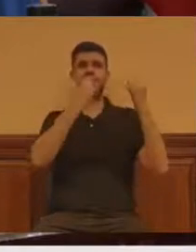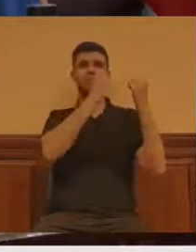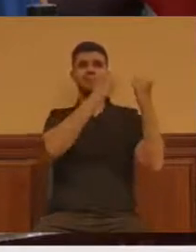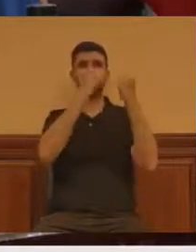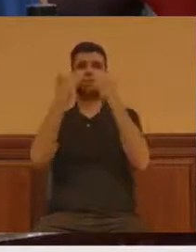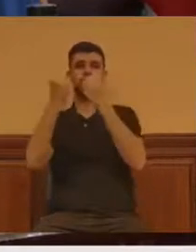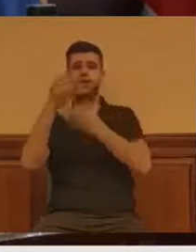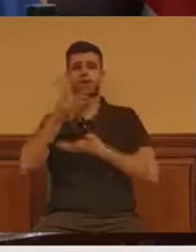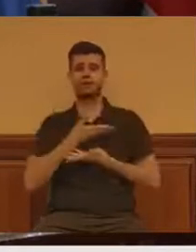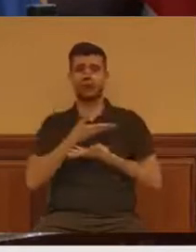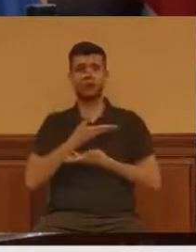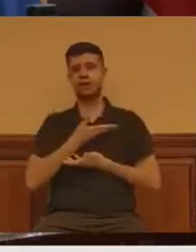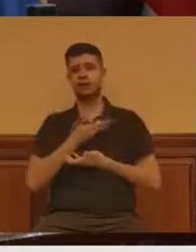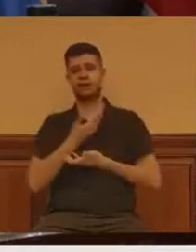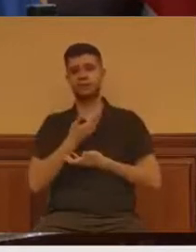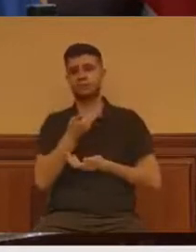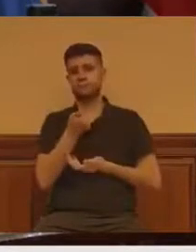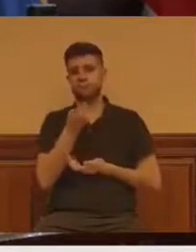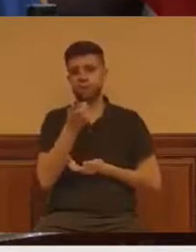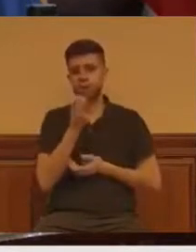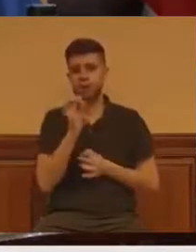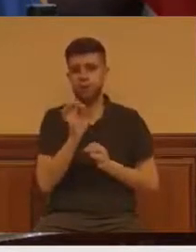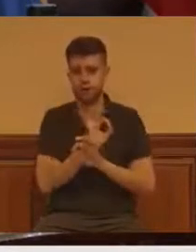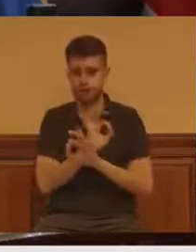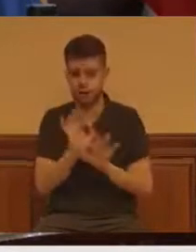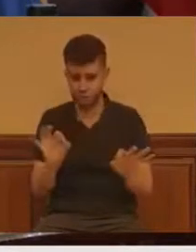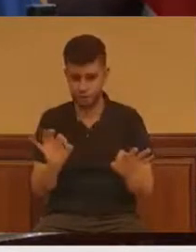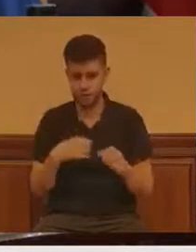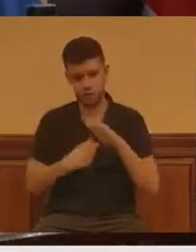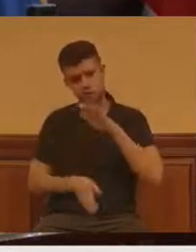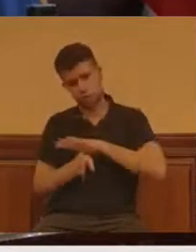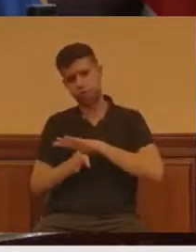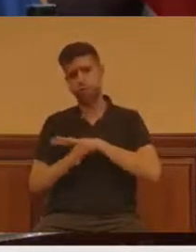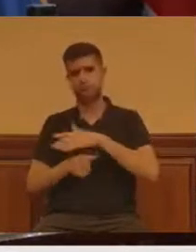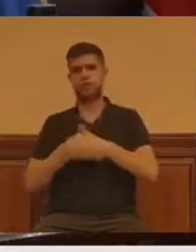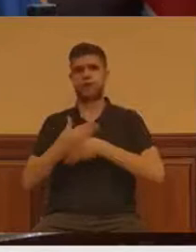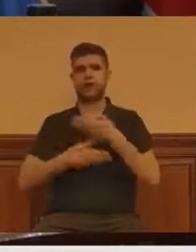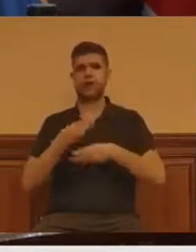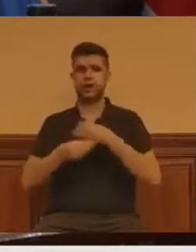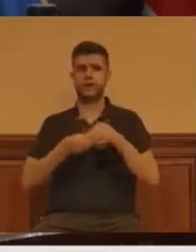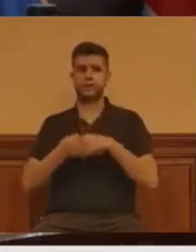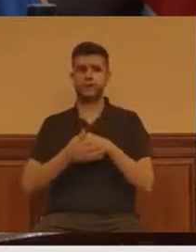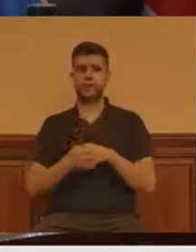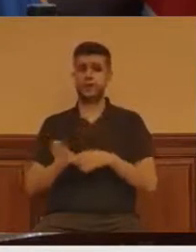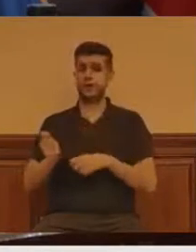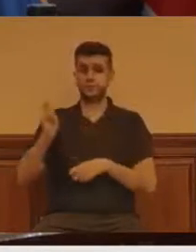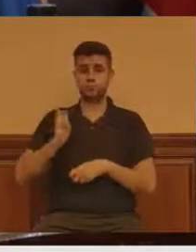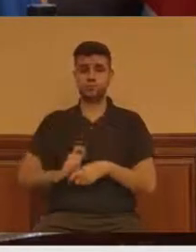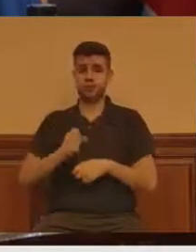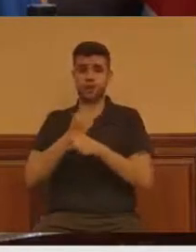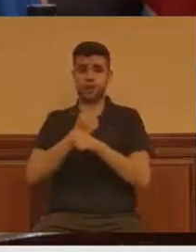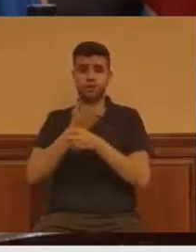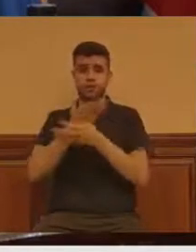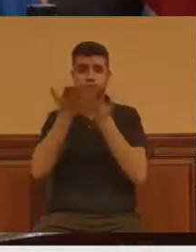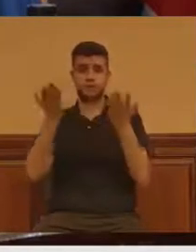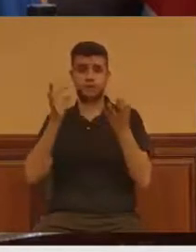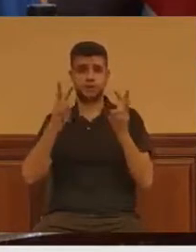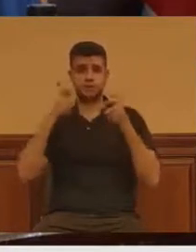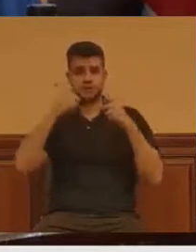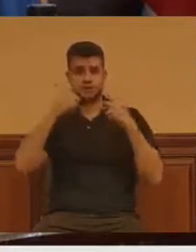profesionales de la salud ya están alertando de las